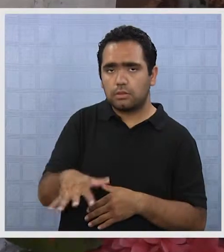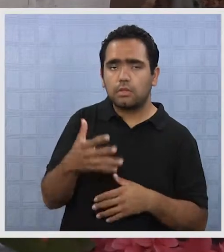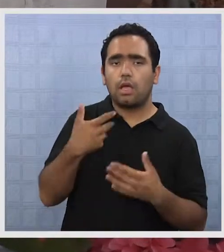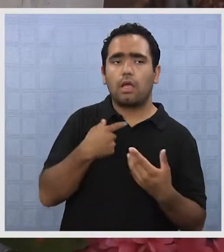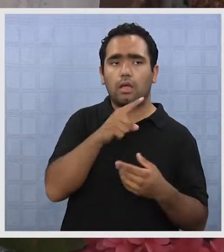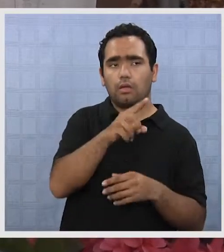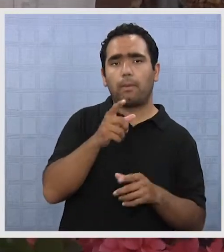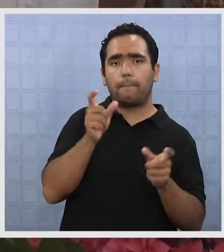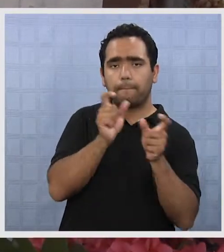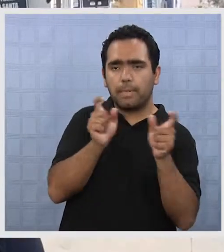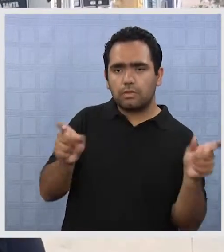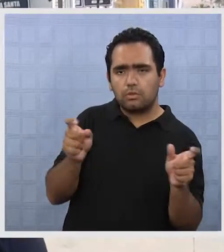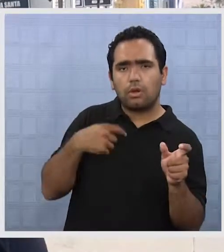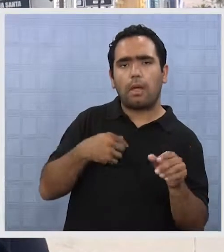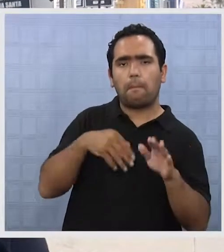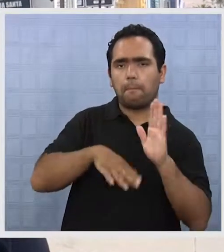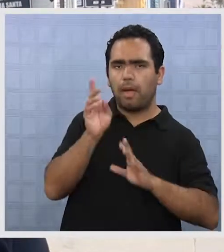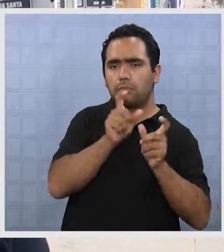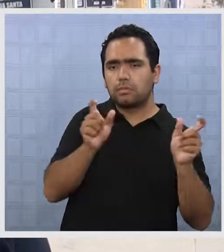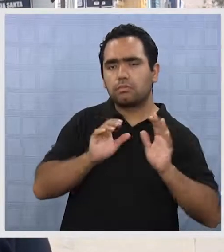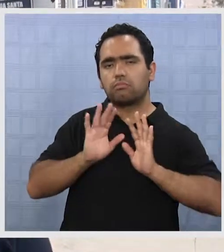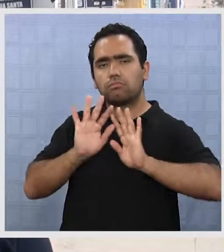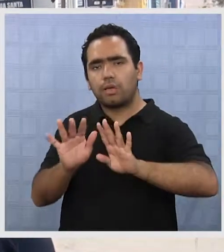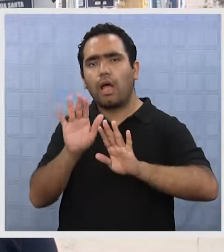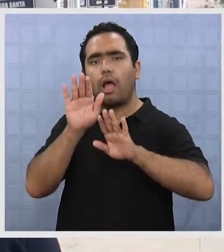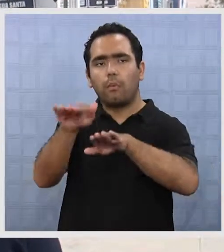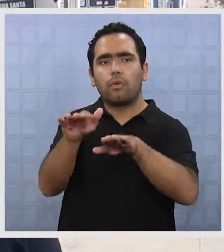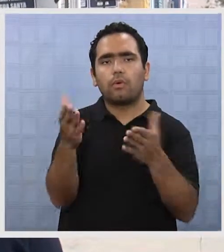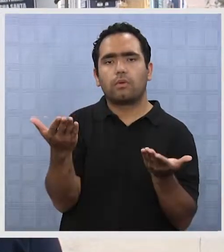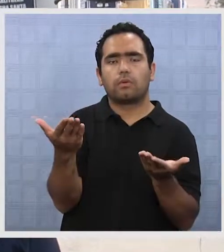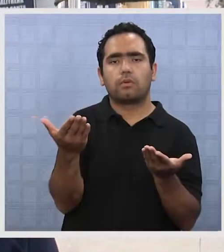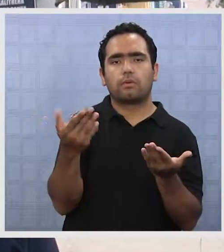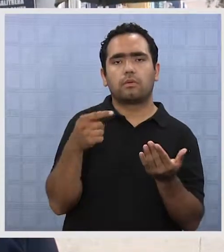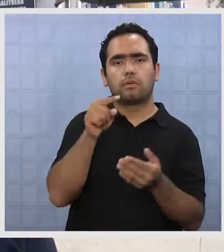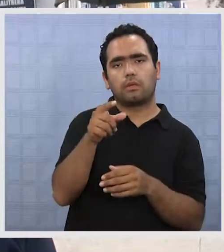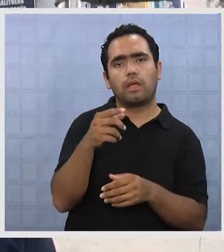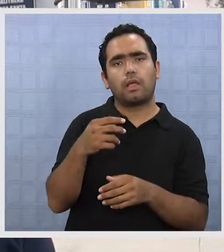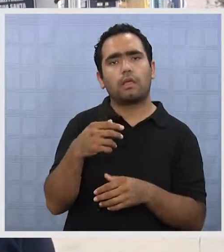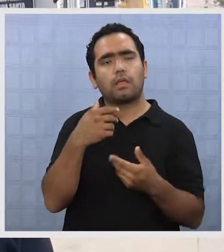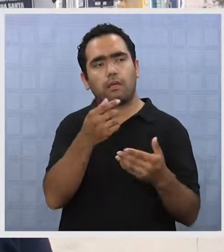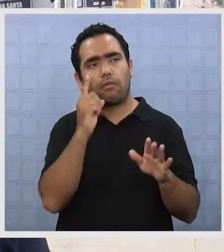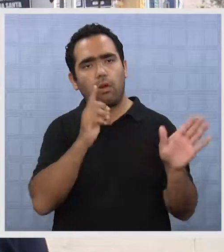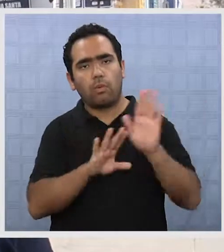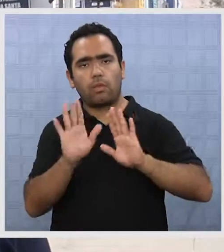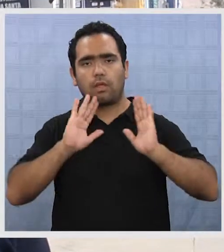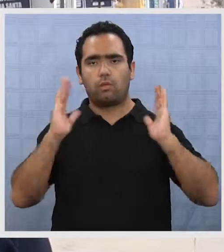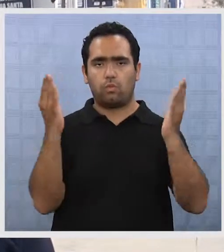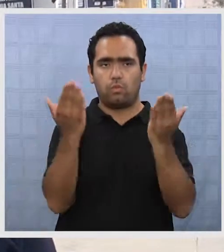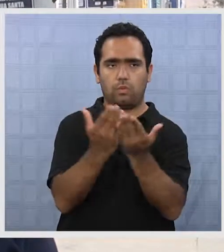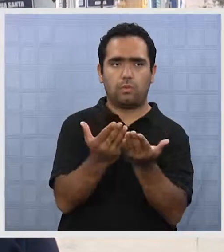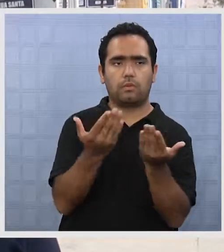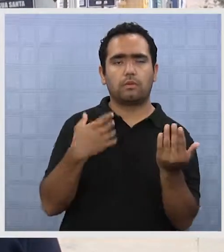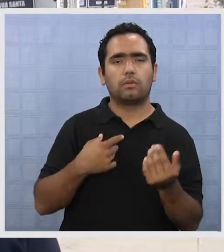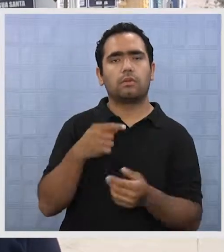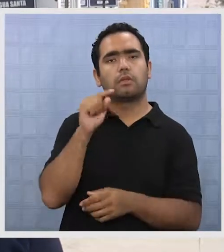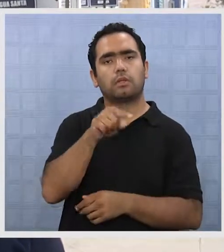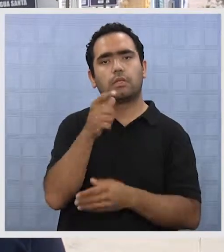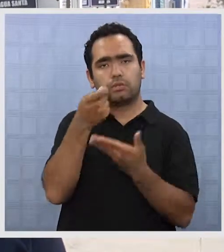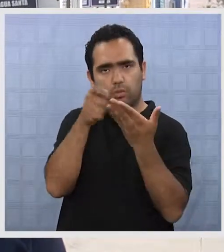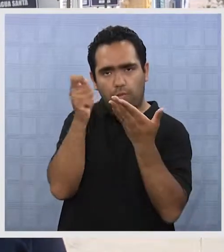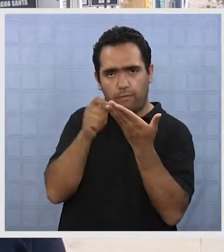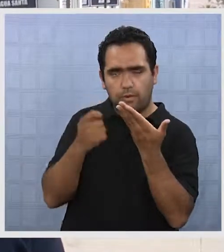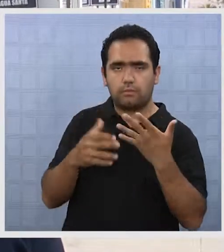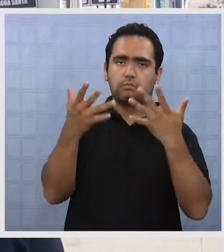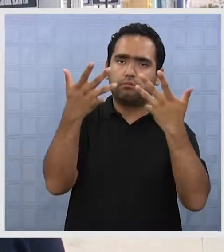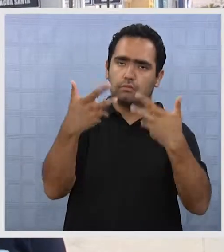que nos van a mandar más personal de apoyo para que estemos resguardados tanto como la integridad física como el recinto en sí. Se ha hecho